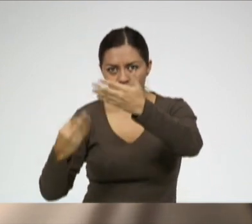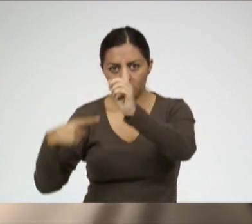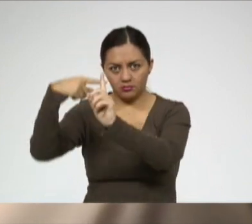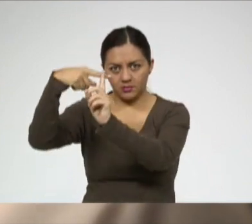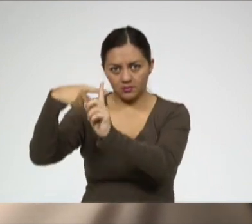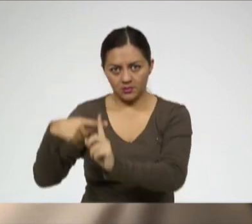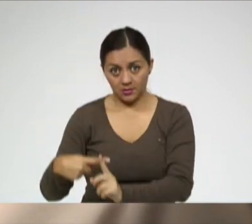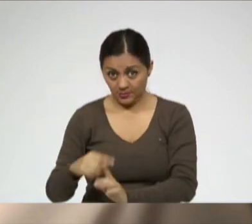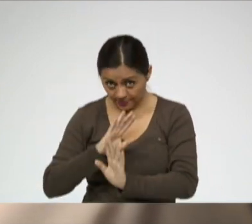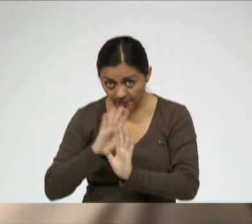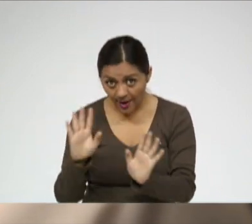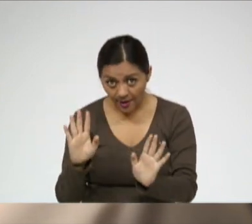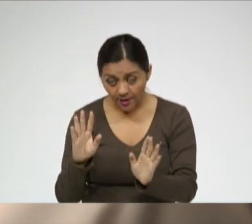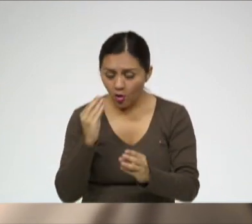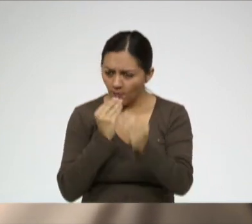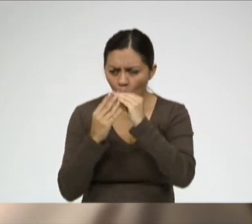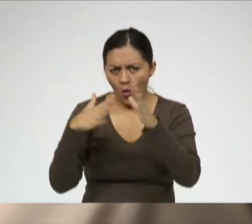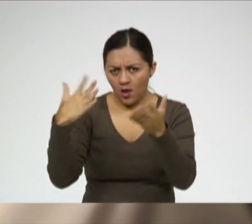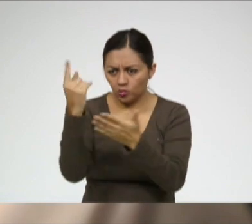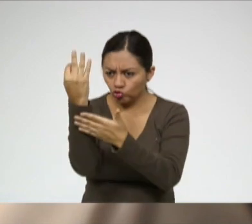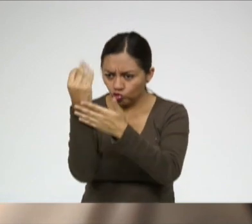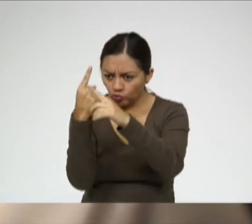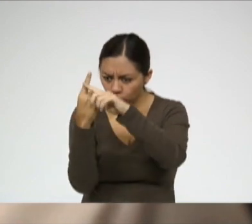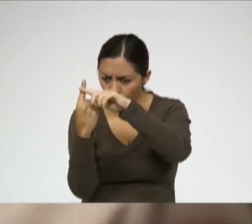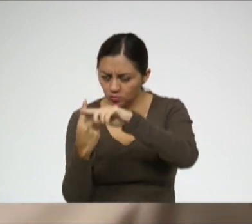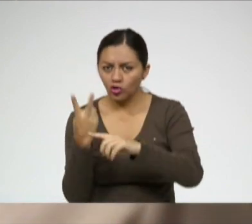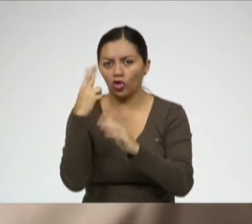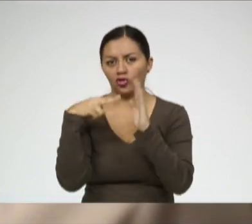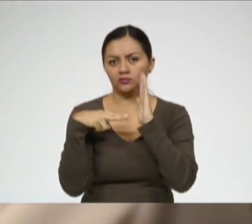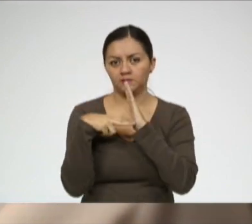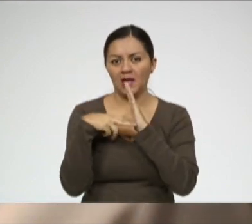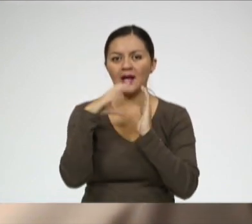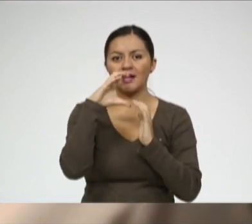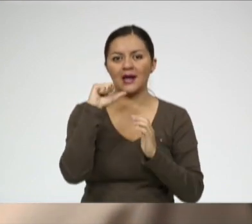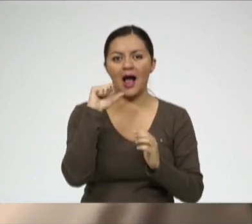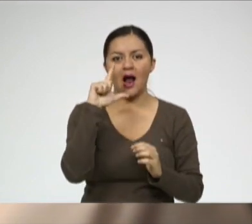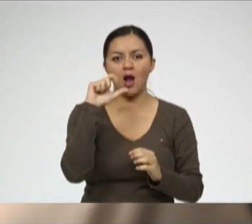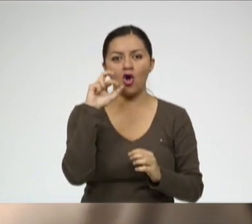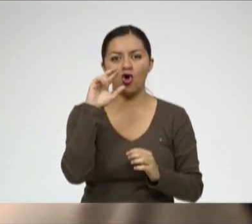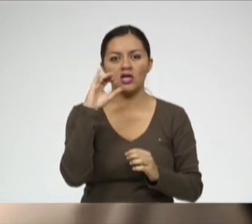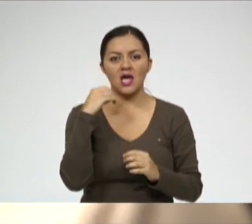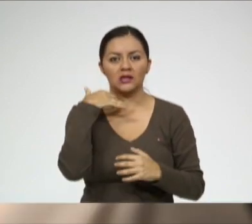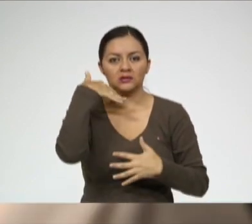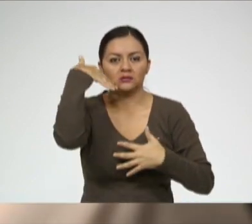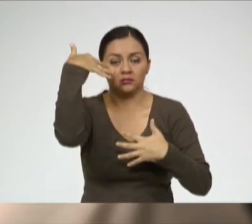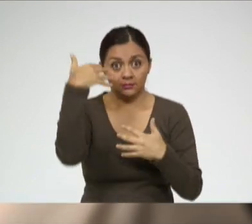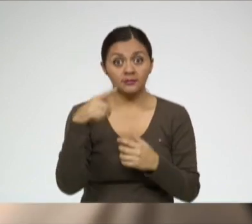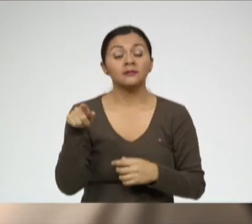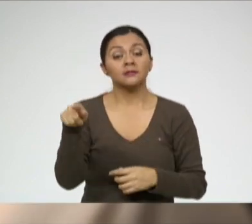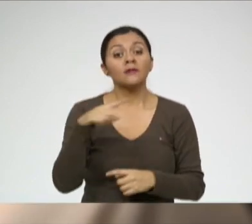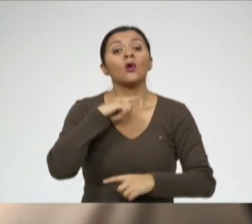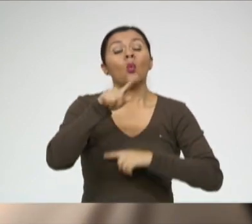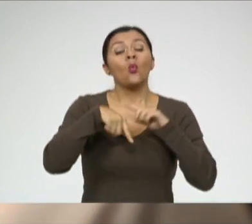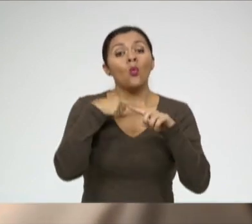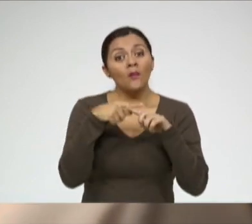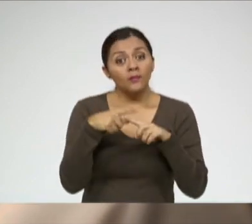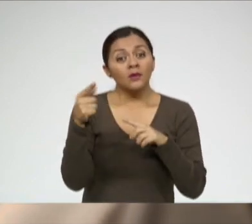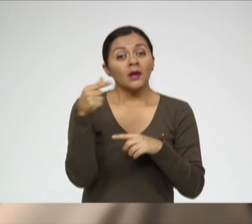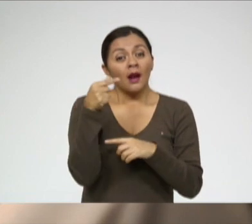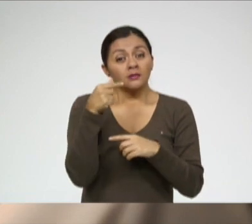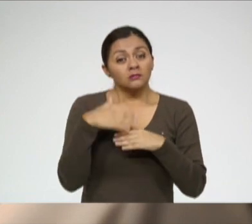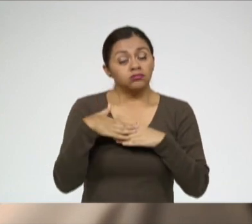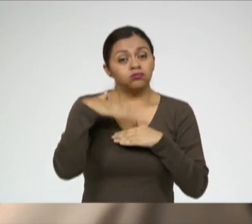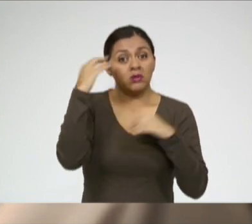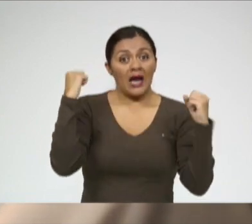ejercicio. El ejercicio va a ayudar a quemar las reservas de grasas que tiene este paciente. El ejercicio nosotros sabemos que aumenta el